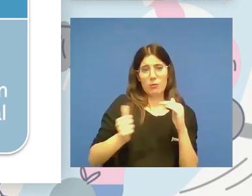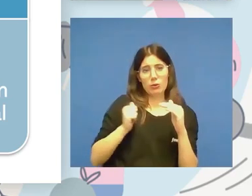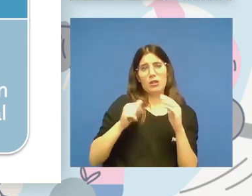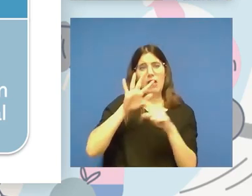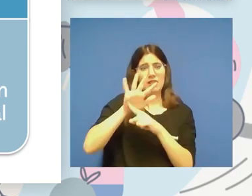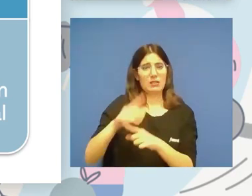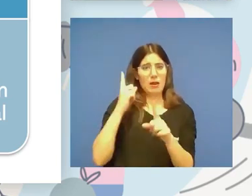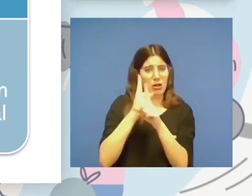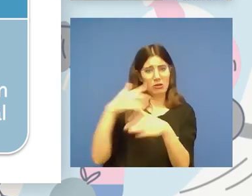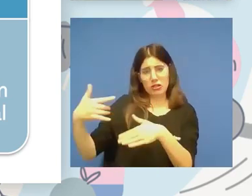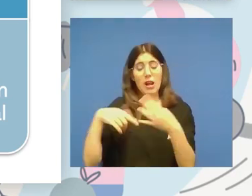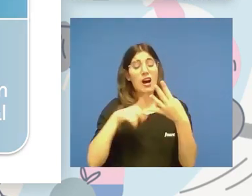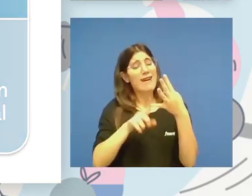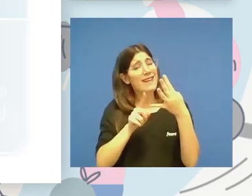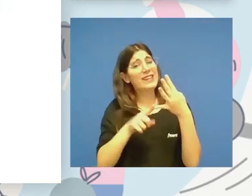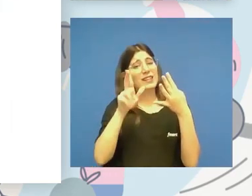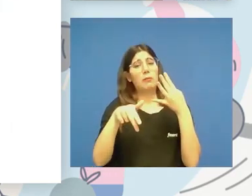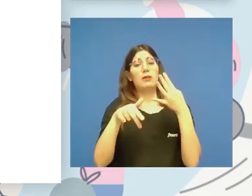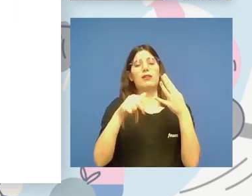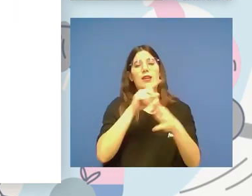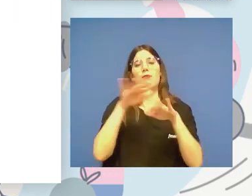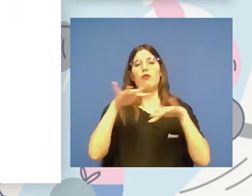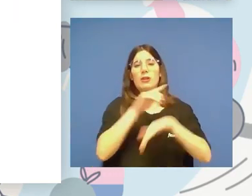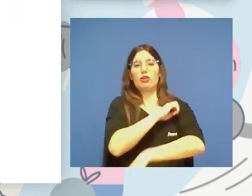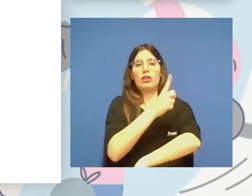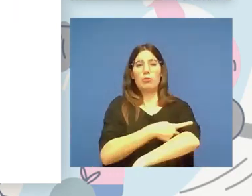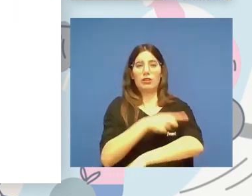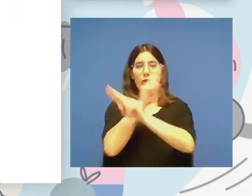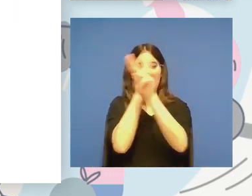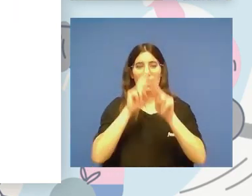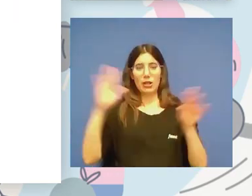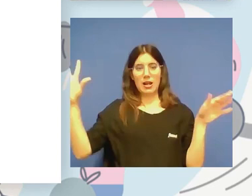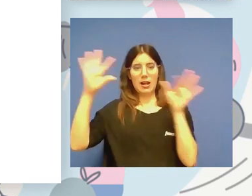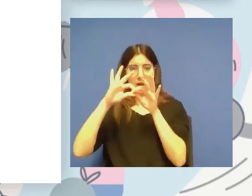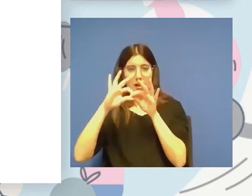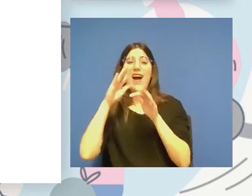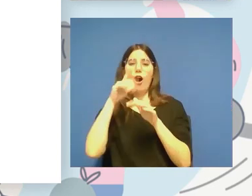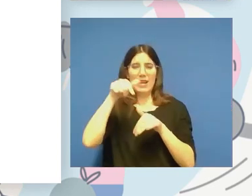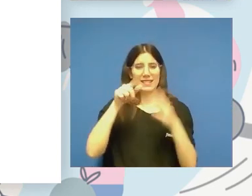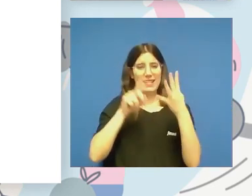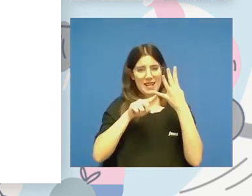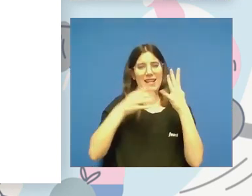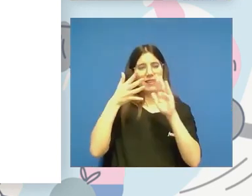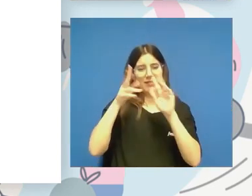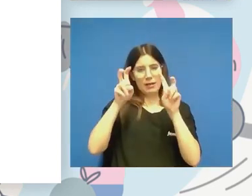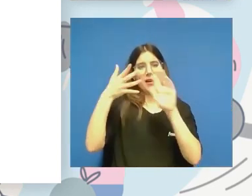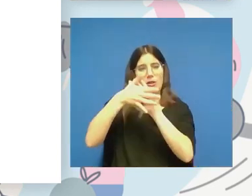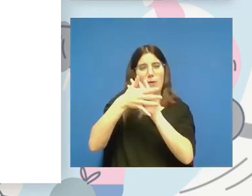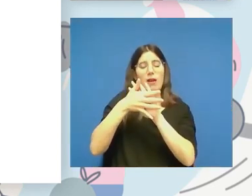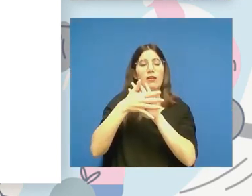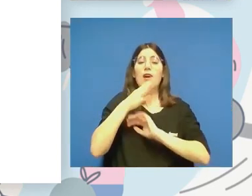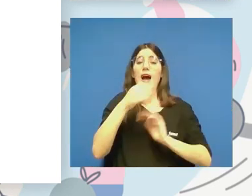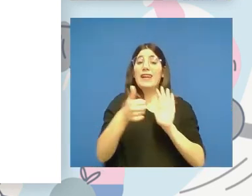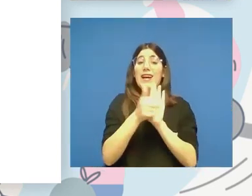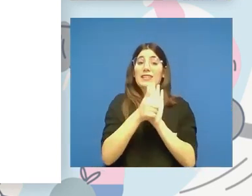y alinearse con el movimiento deportivo internacional. Y ahí voy a enfocar lo que me queda de intervención. Bueno, aquí está el artículo 6,